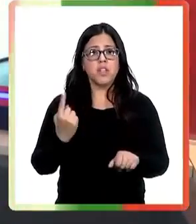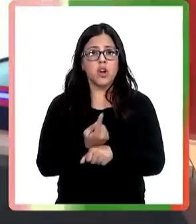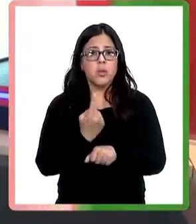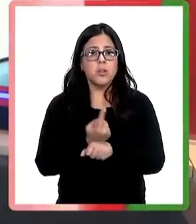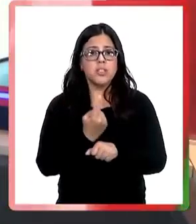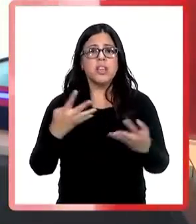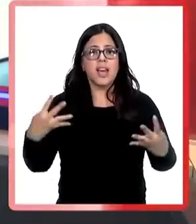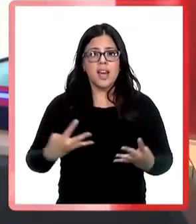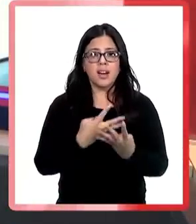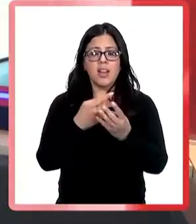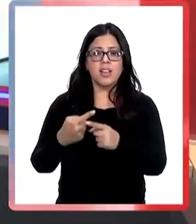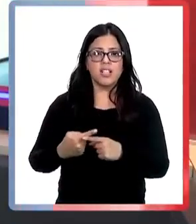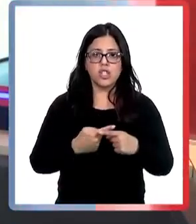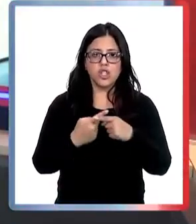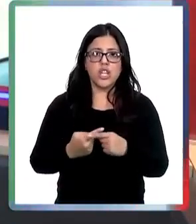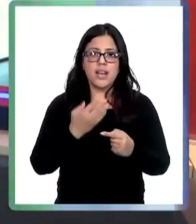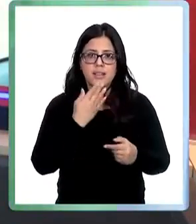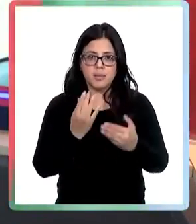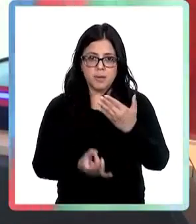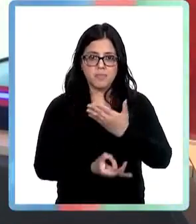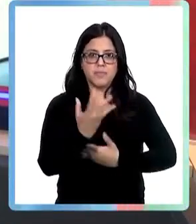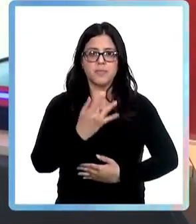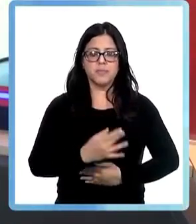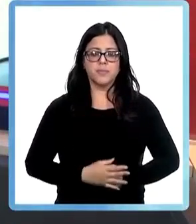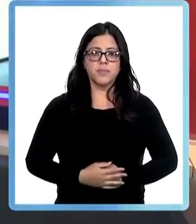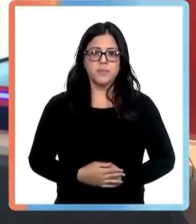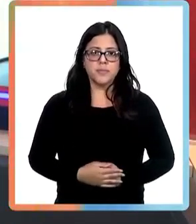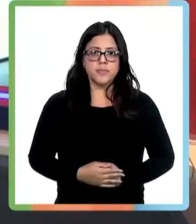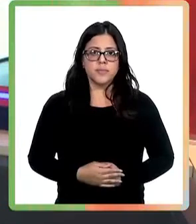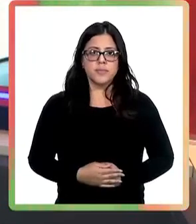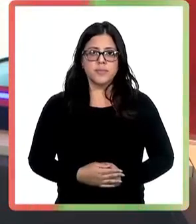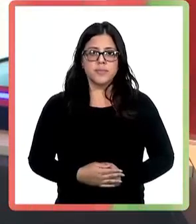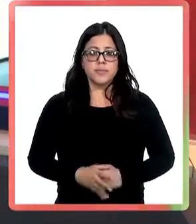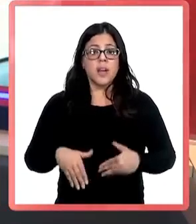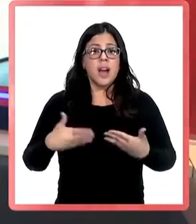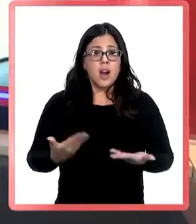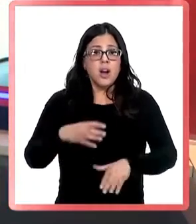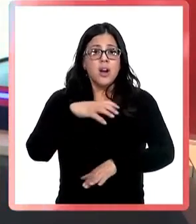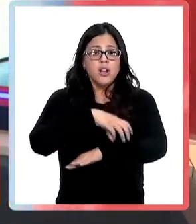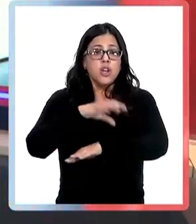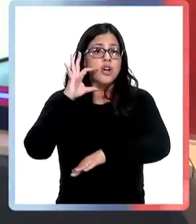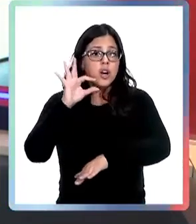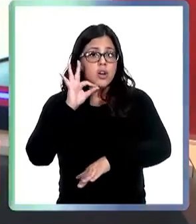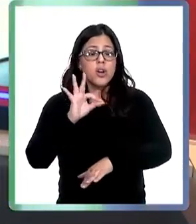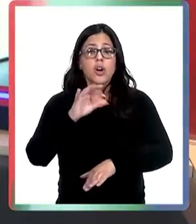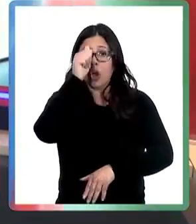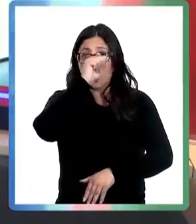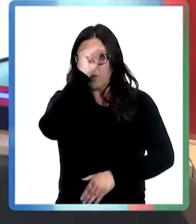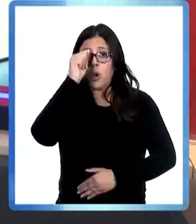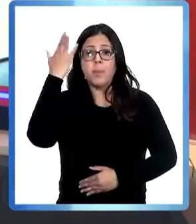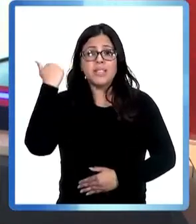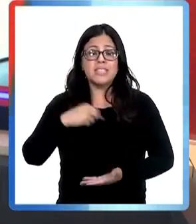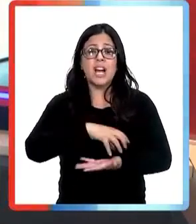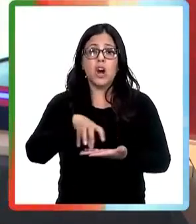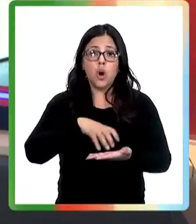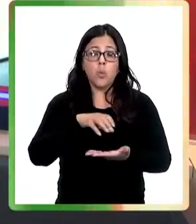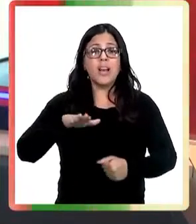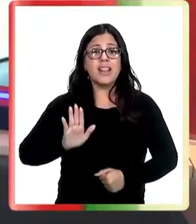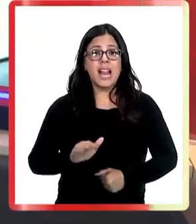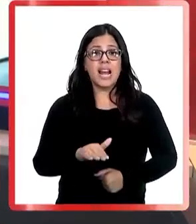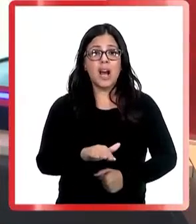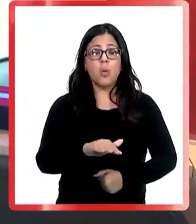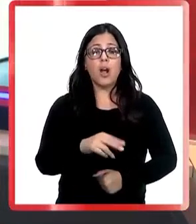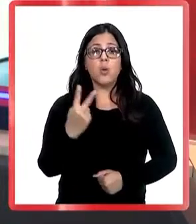Vamos al Bío Bío. El pasado domingo, en la comuna de Talcahuano, una pareja de adultos mayores fue víctima de un violento portonazo.